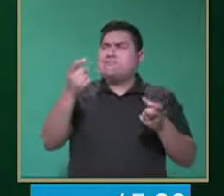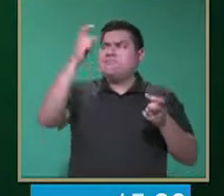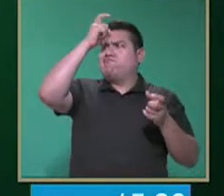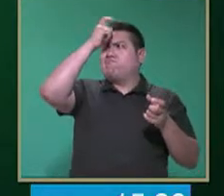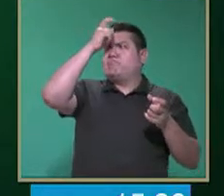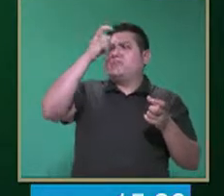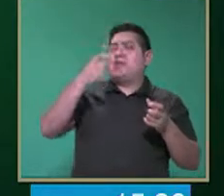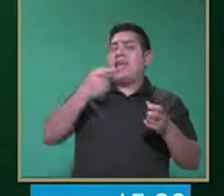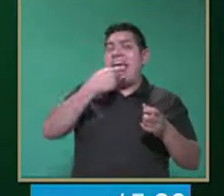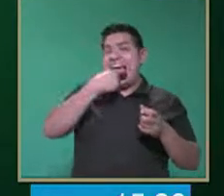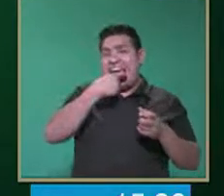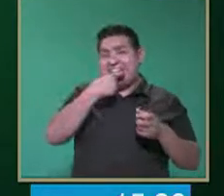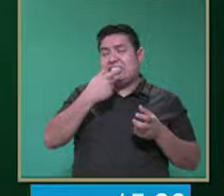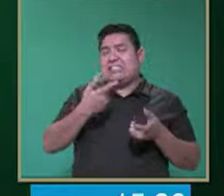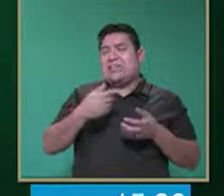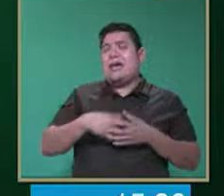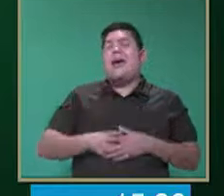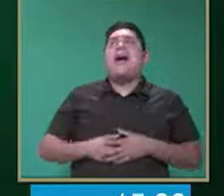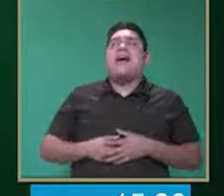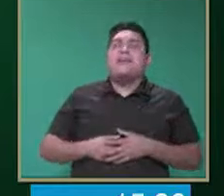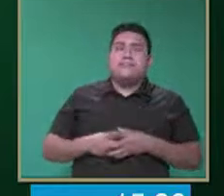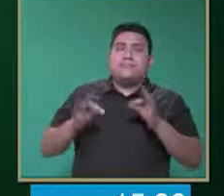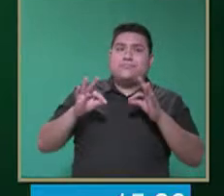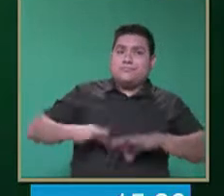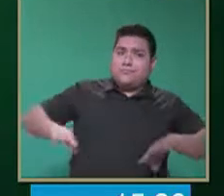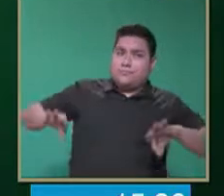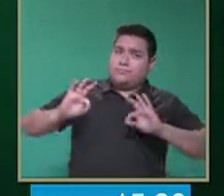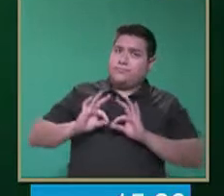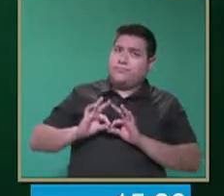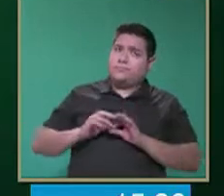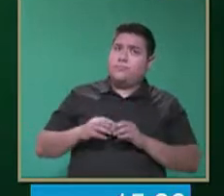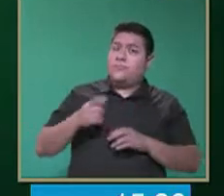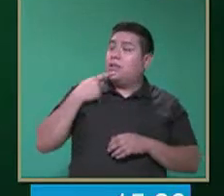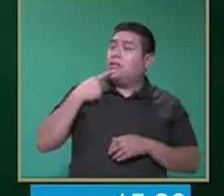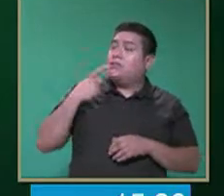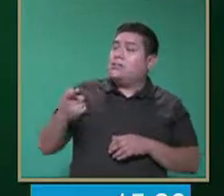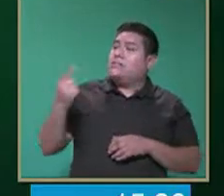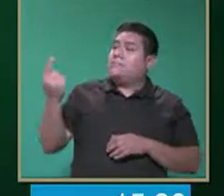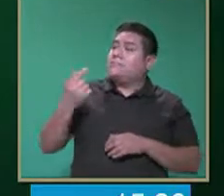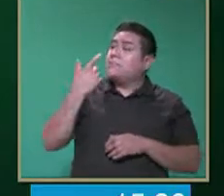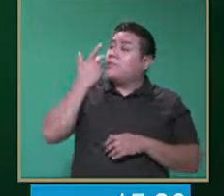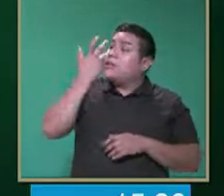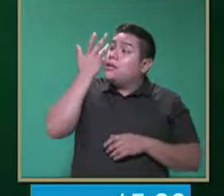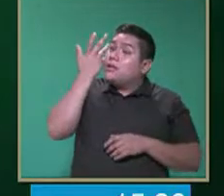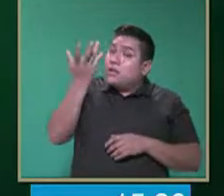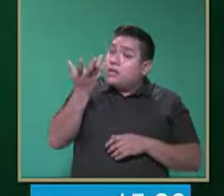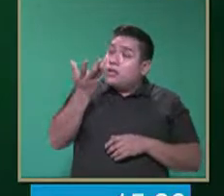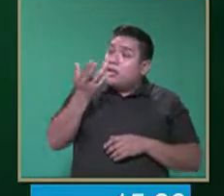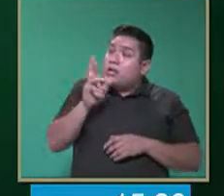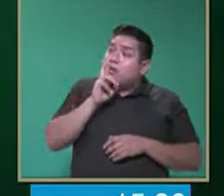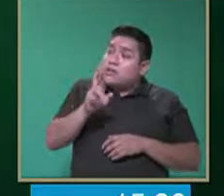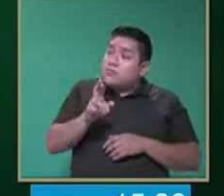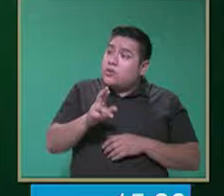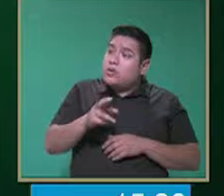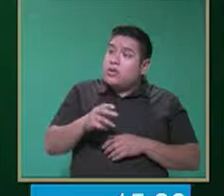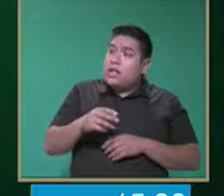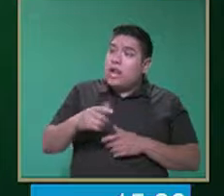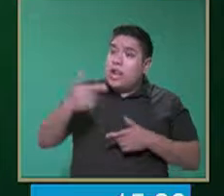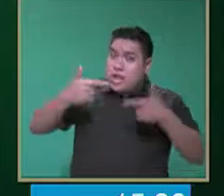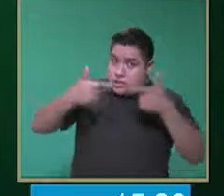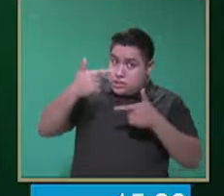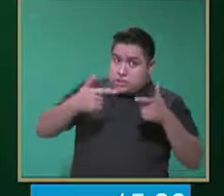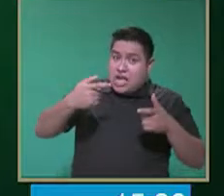demos la galleta? Entonces, nosotros lo que tenemos que hacer es decirle, ¿qué quieres? ¿Quieres leche?